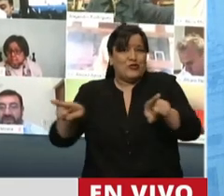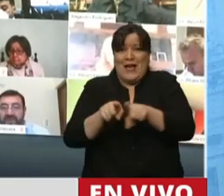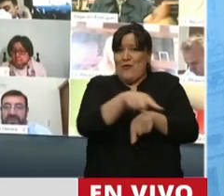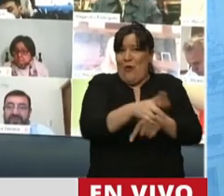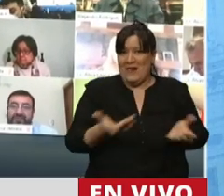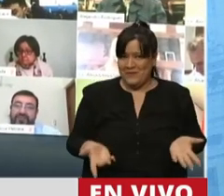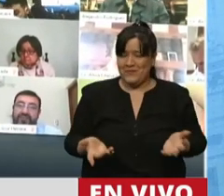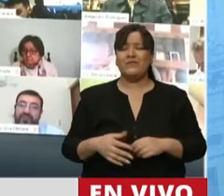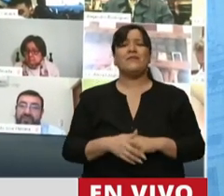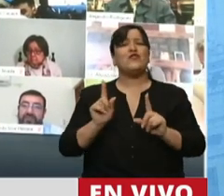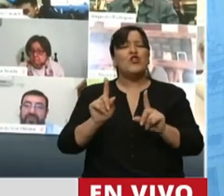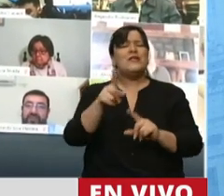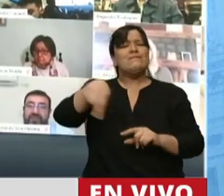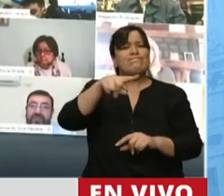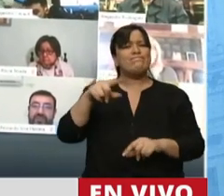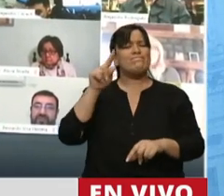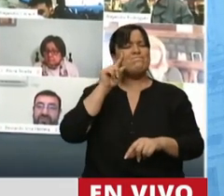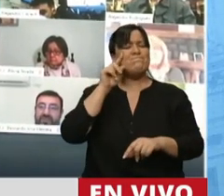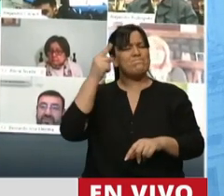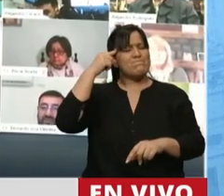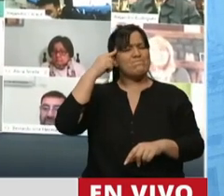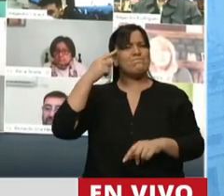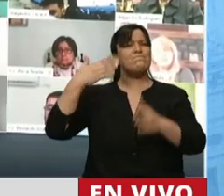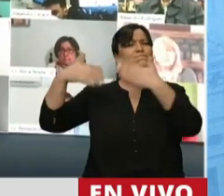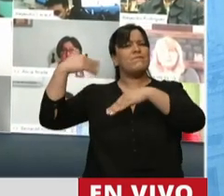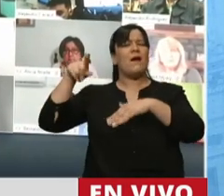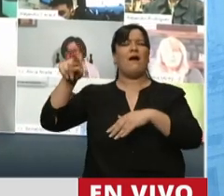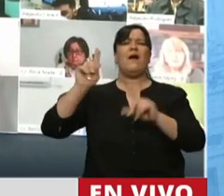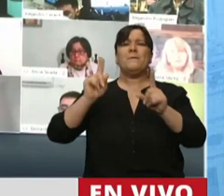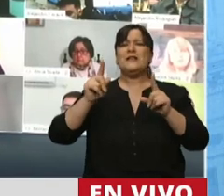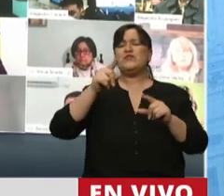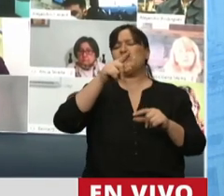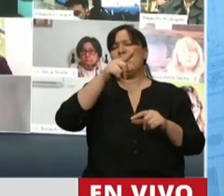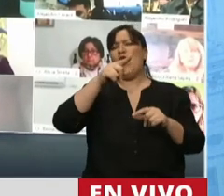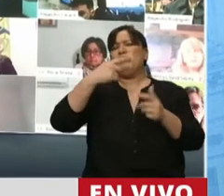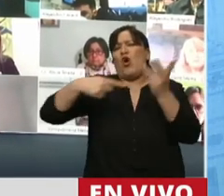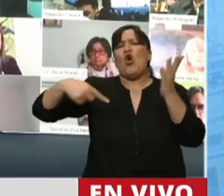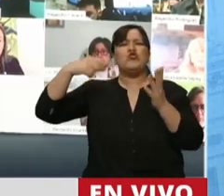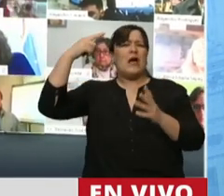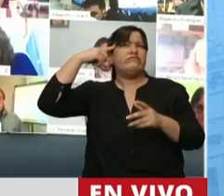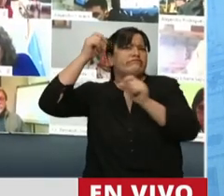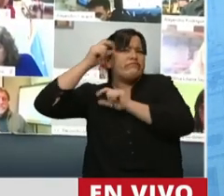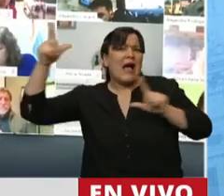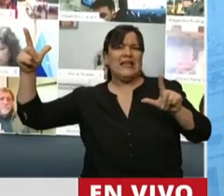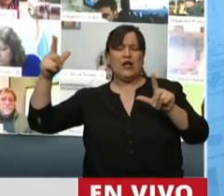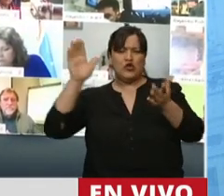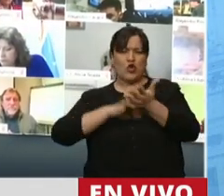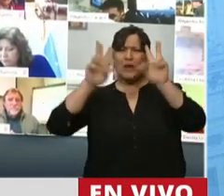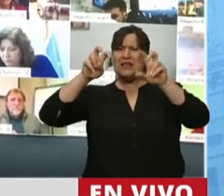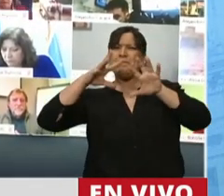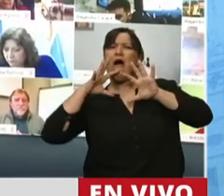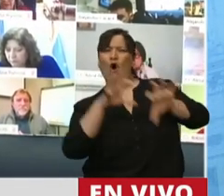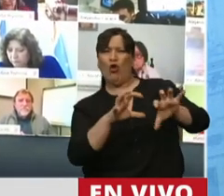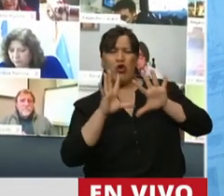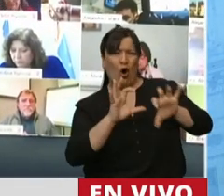a y digo, el espejo retrovisor, pienso en la estatua de sal de la mujer de Lot, pienso en el odio, el odio